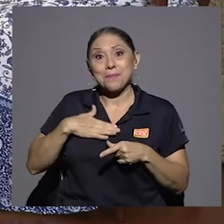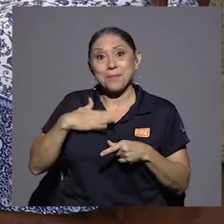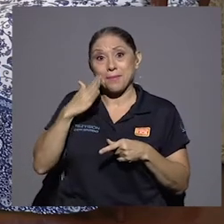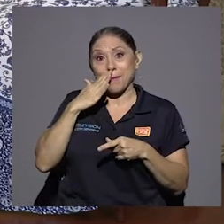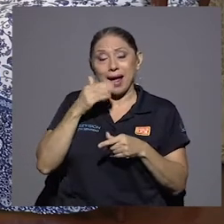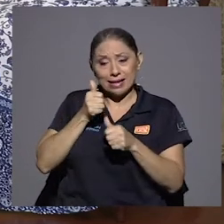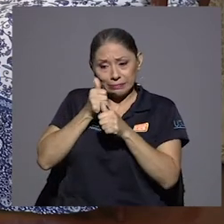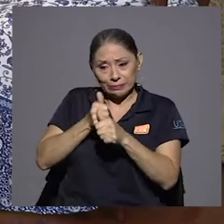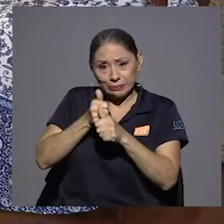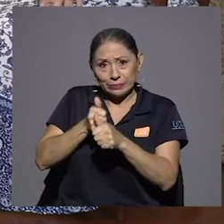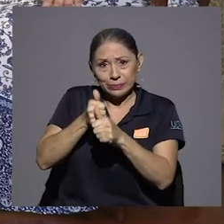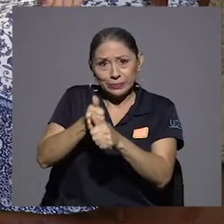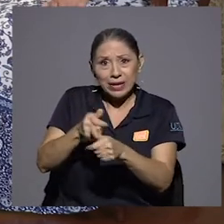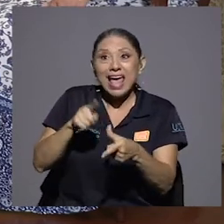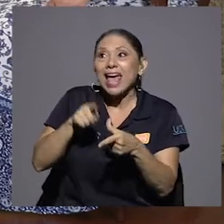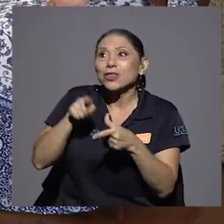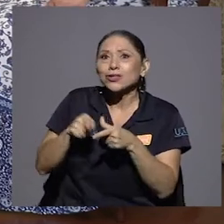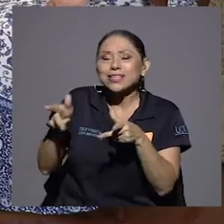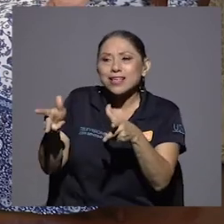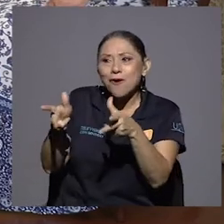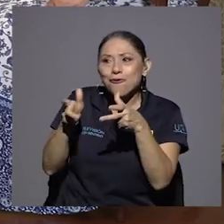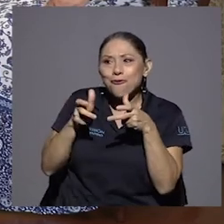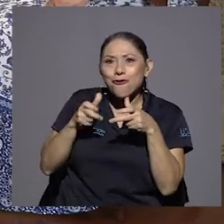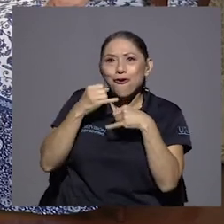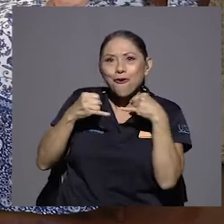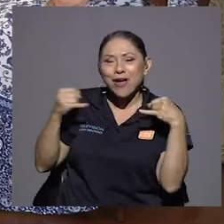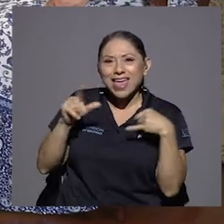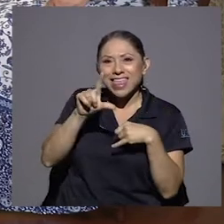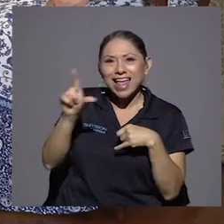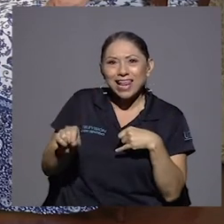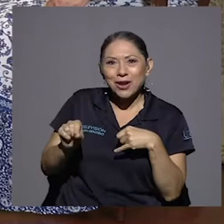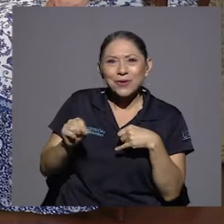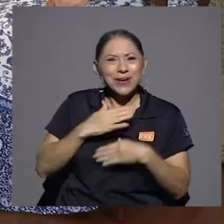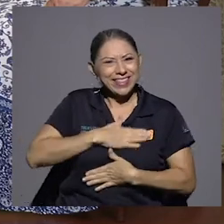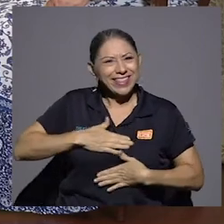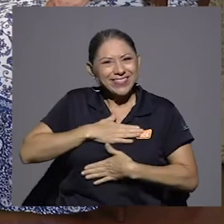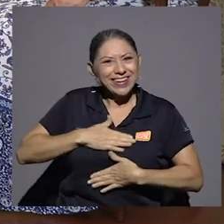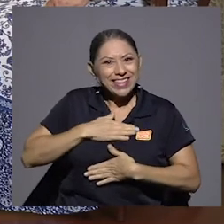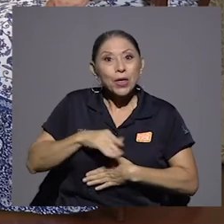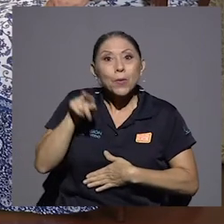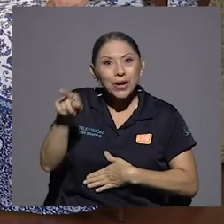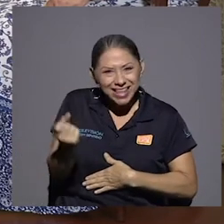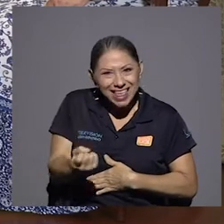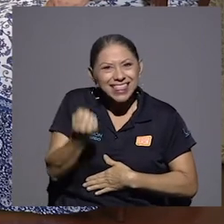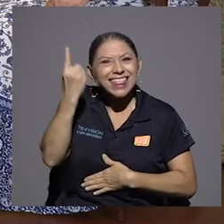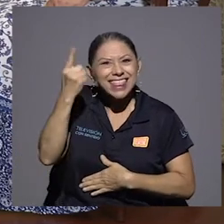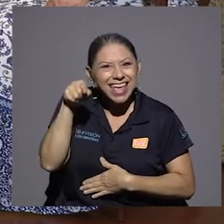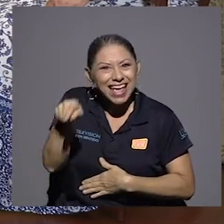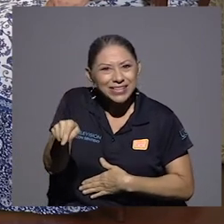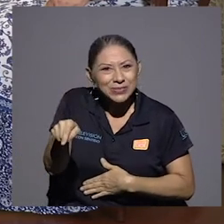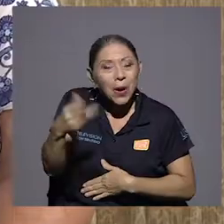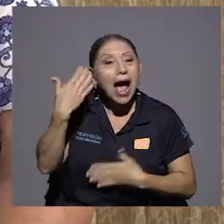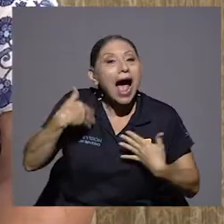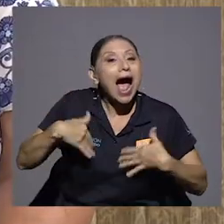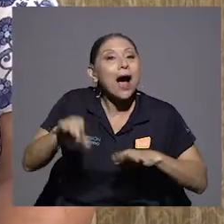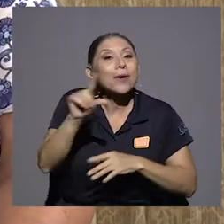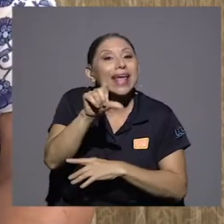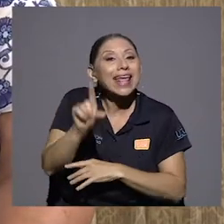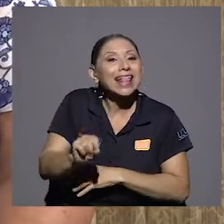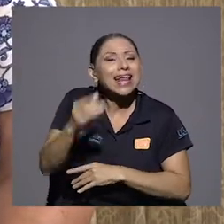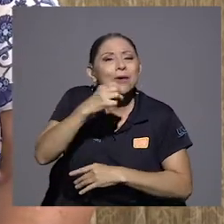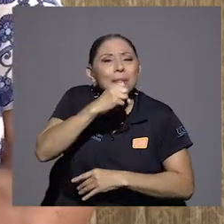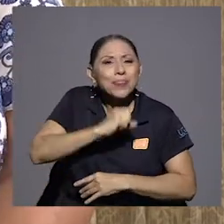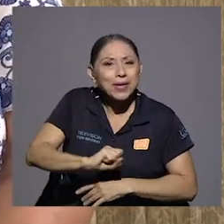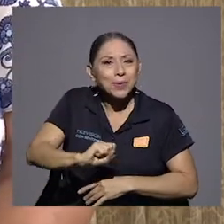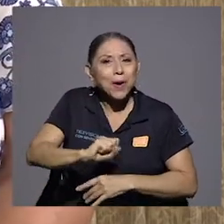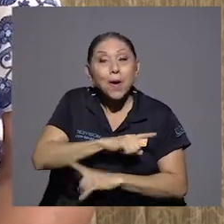como ese italiano. Entonces, era divertido porque ella entendía algunas cosas, aunque era un italiano antiguo, ¿verdad? Pero entendía